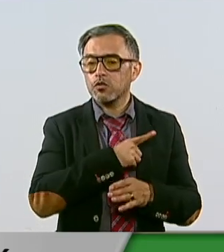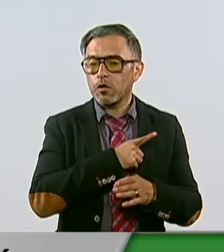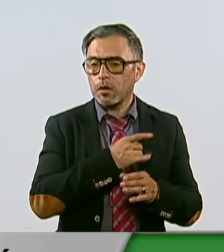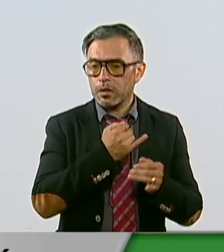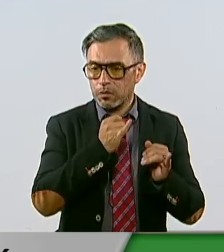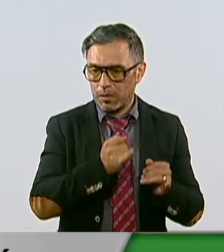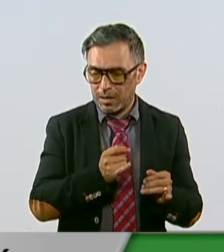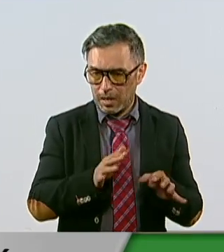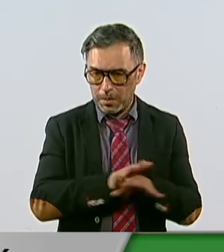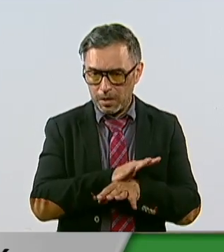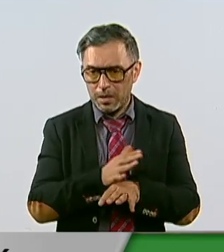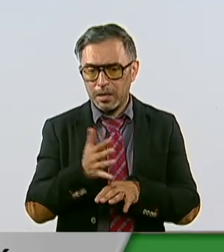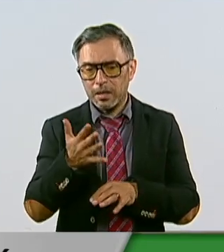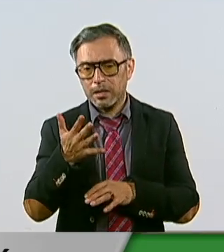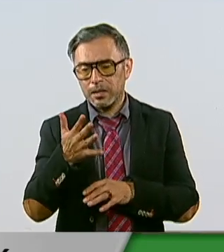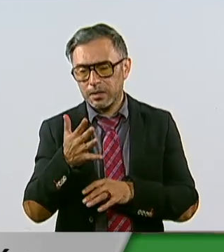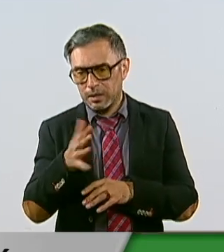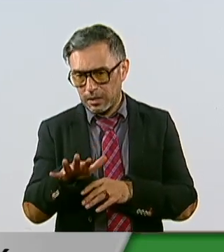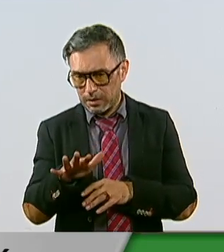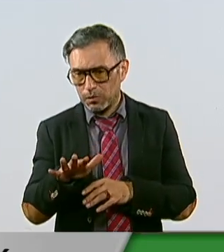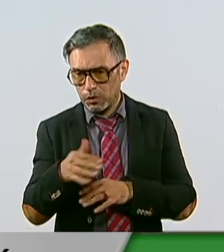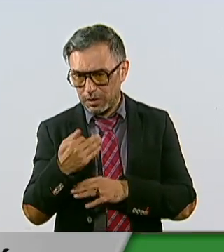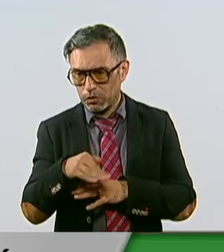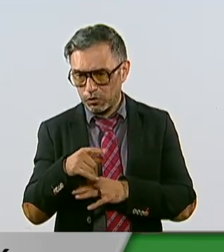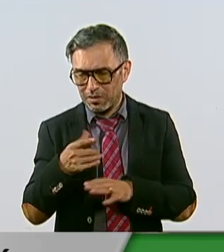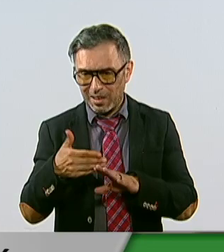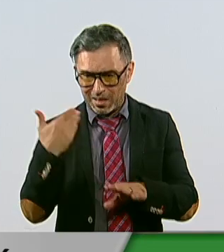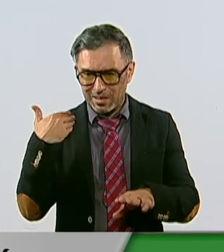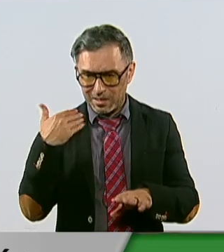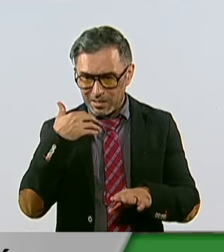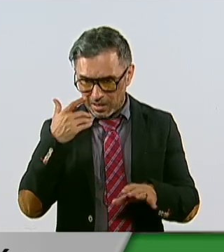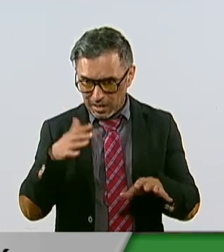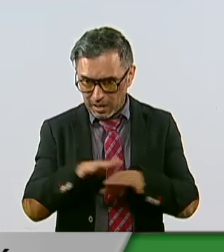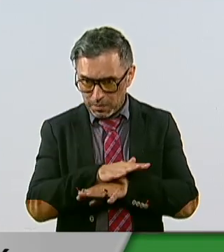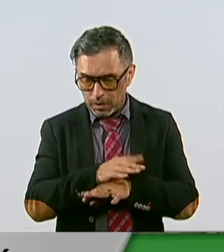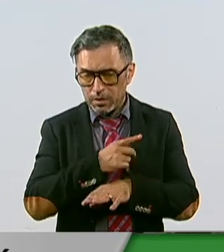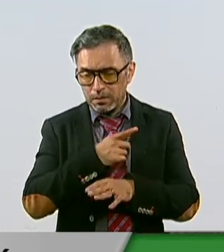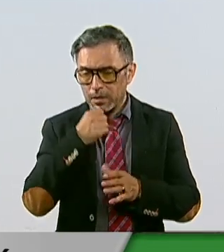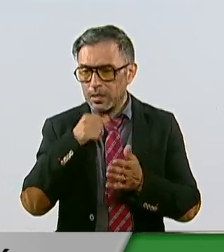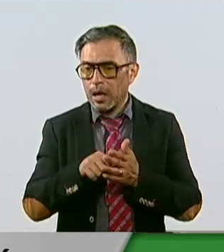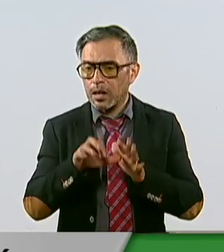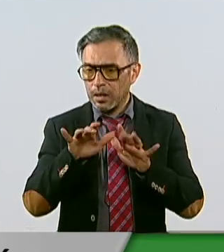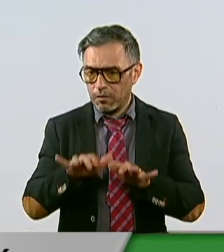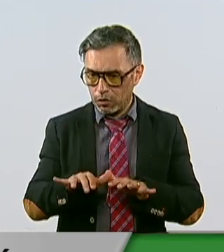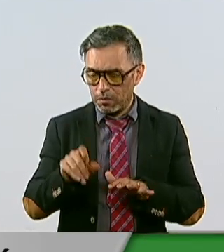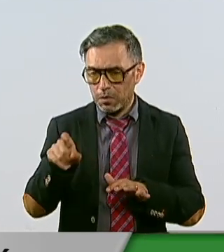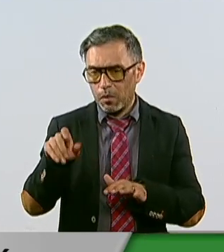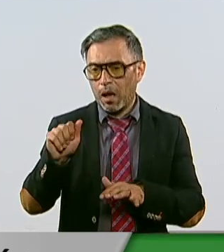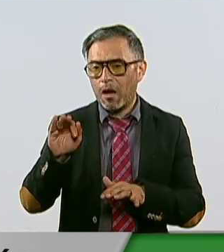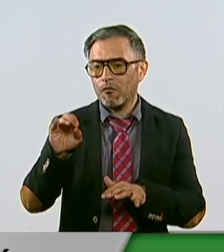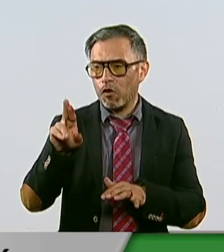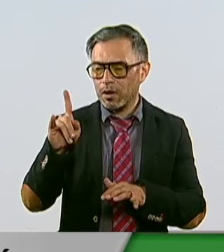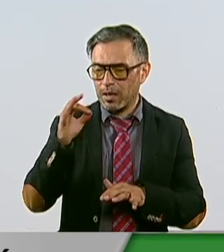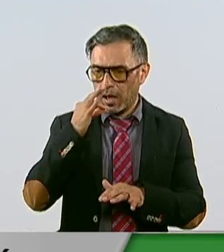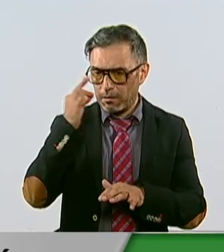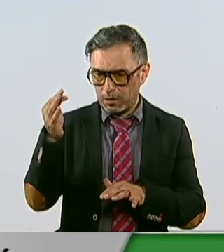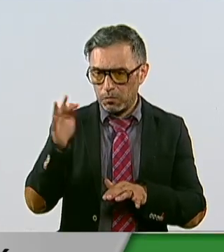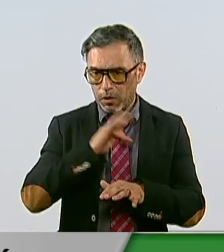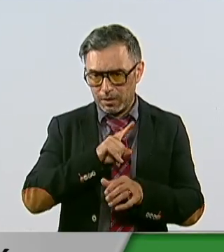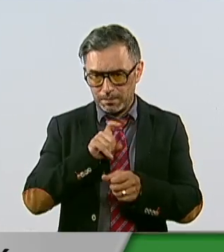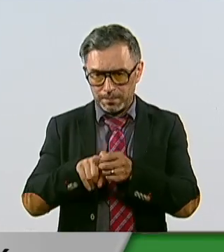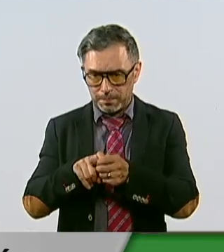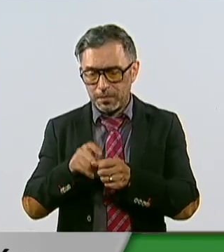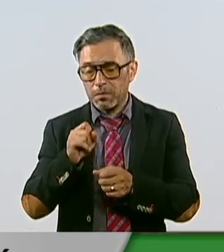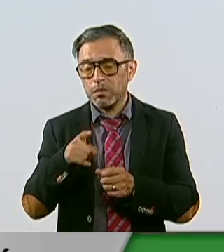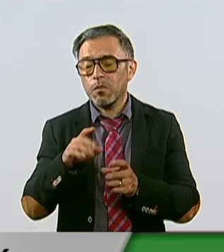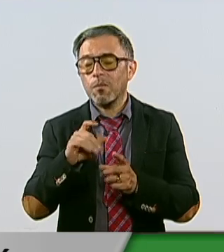transitorio, es decir, al régimen anterior, deberá comunicarlo por escrito al Instituto y a su Afore. La comisión también aprobó reformas